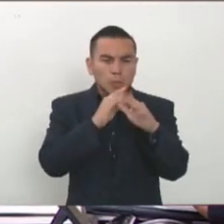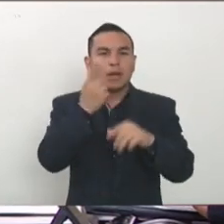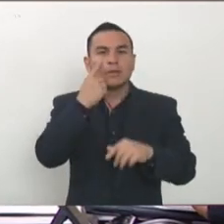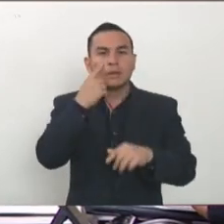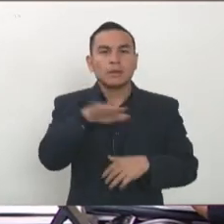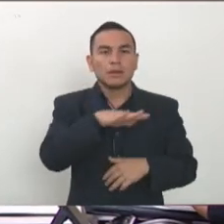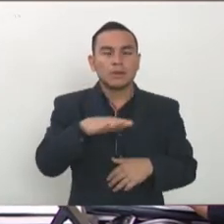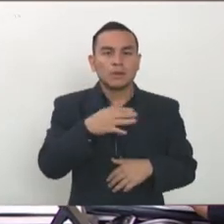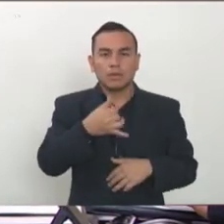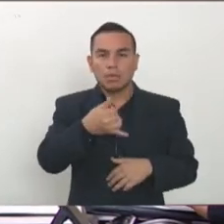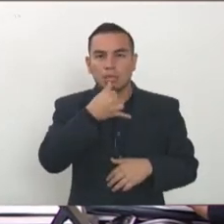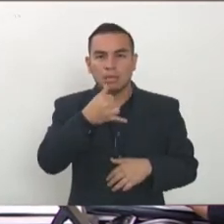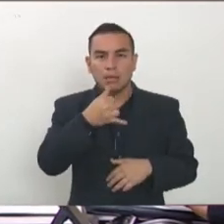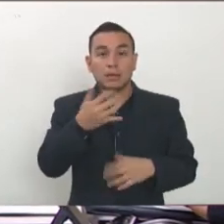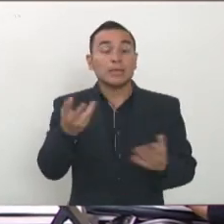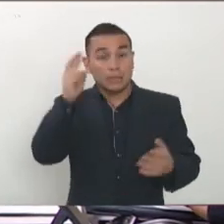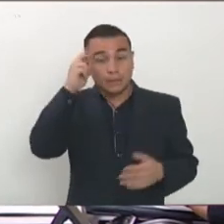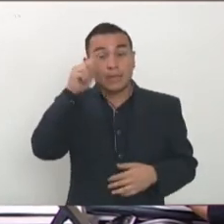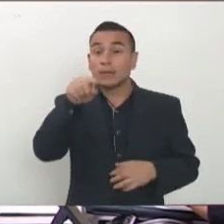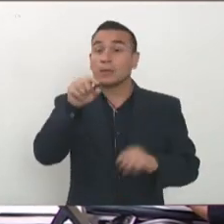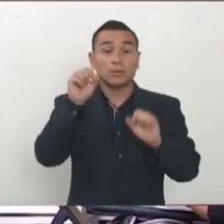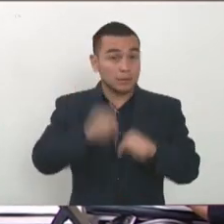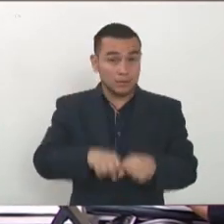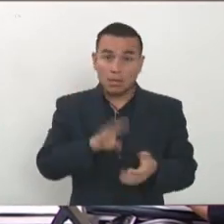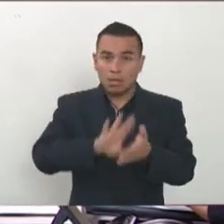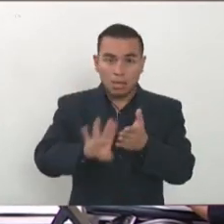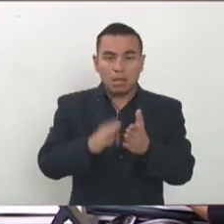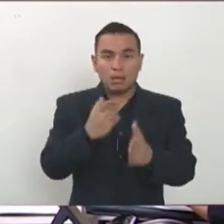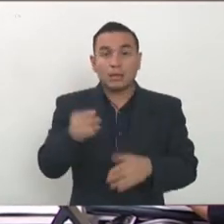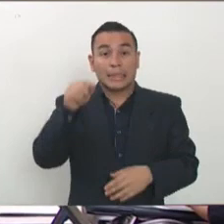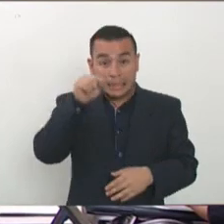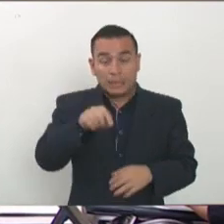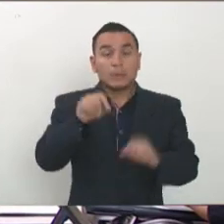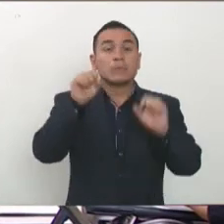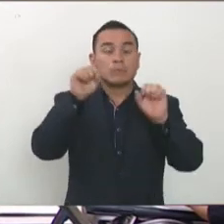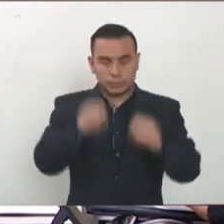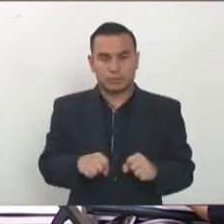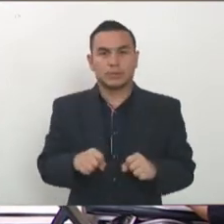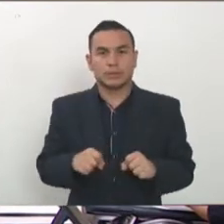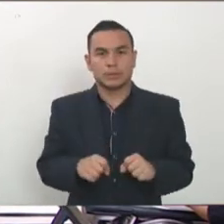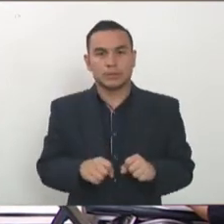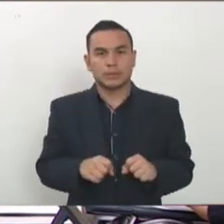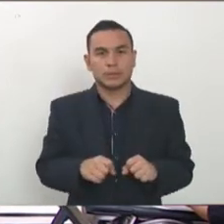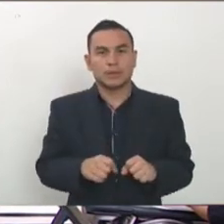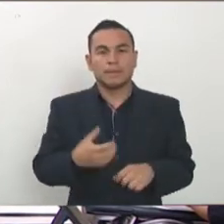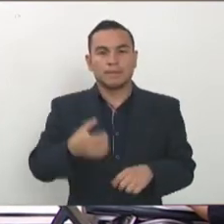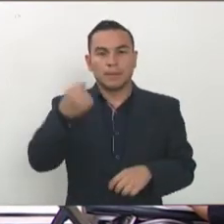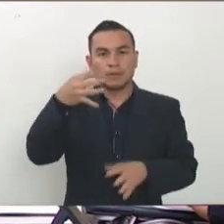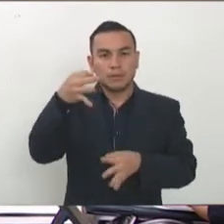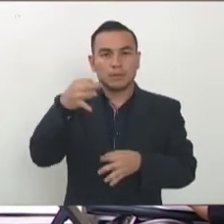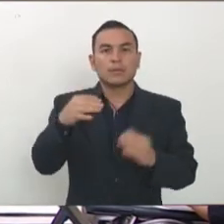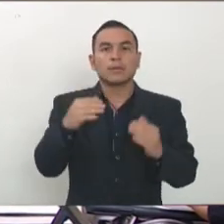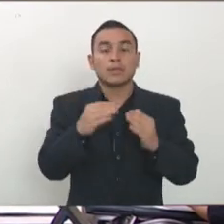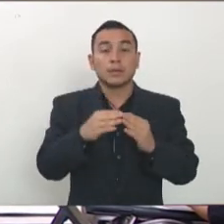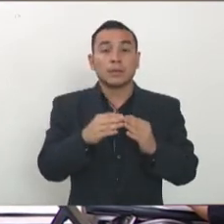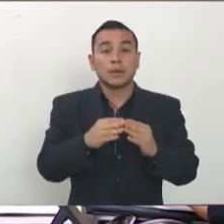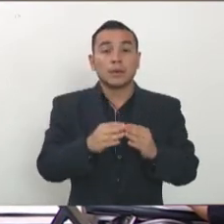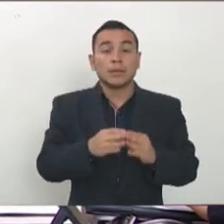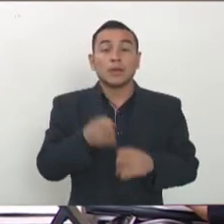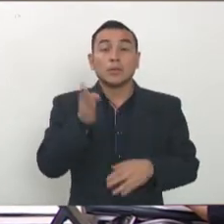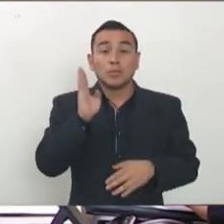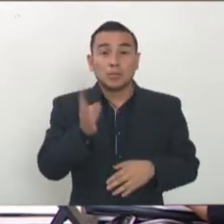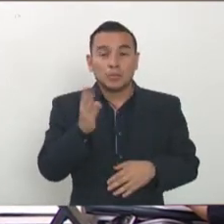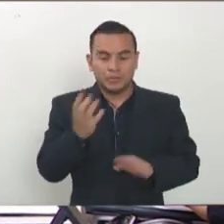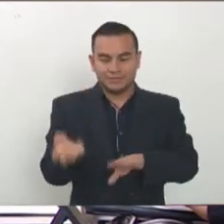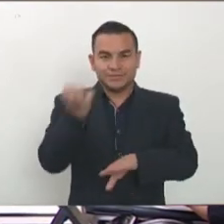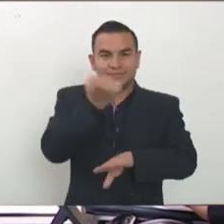ellos todos ellos califican para estas medidas por ejemplo los del transporte escolar si las escuelas están